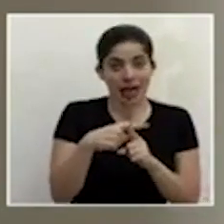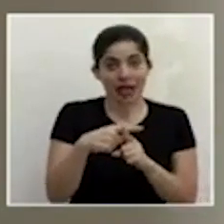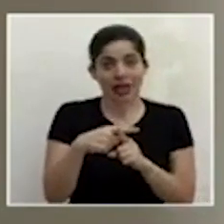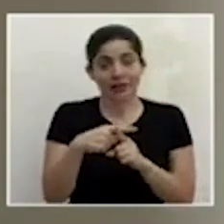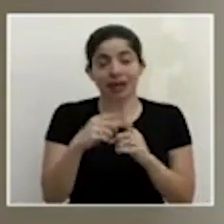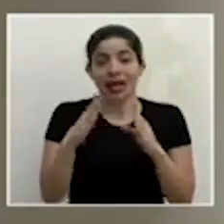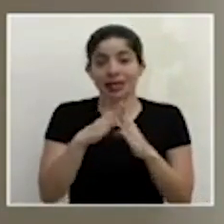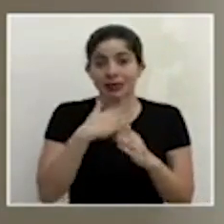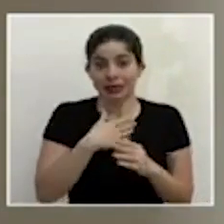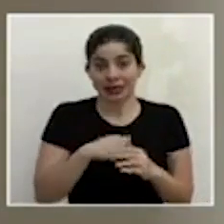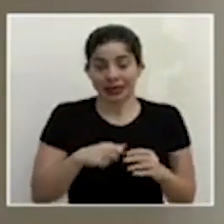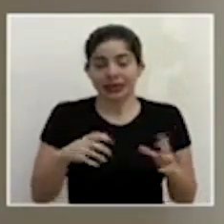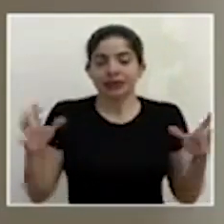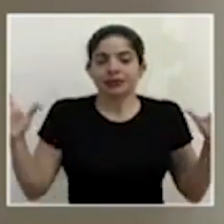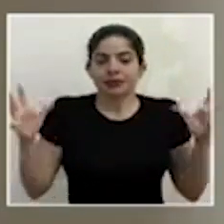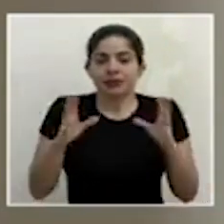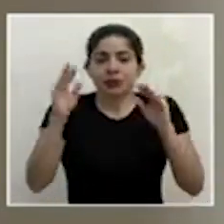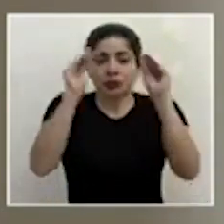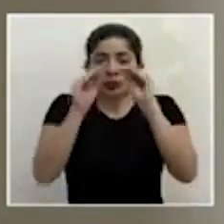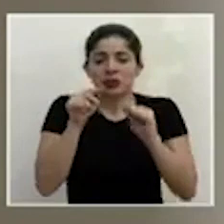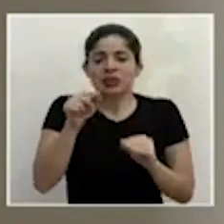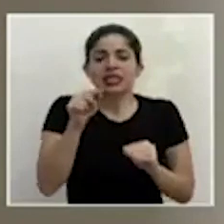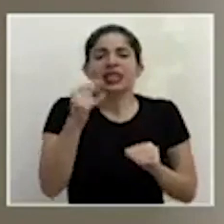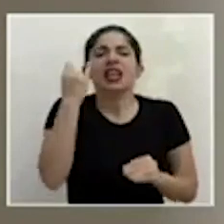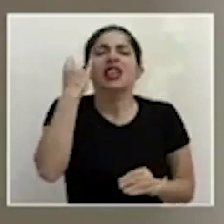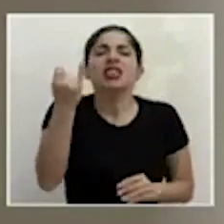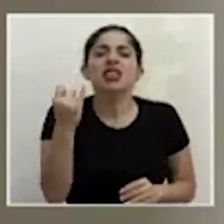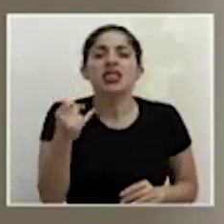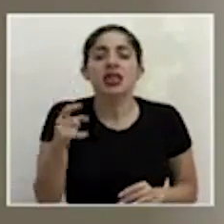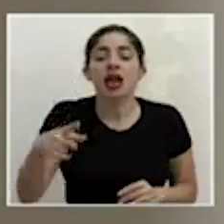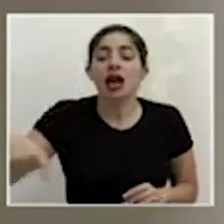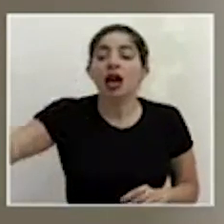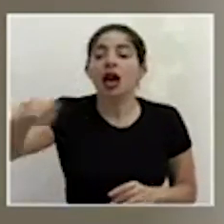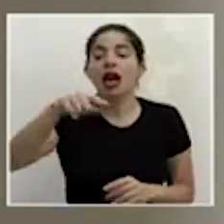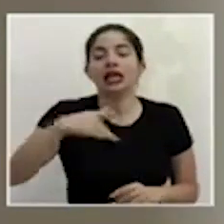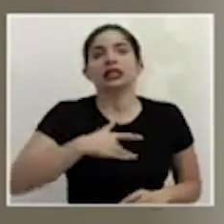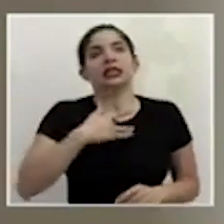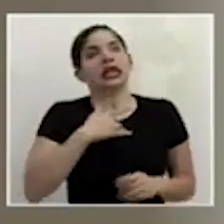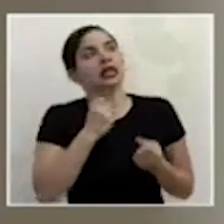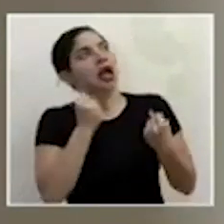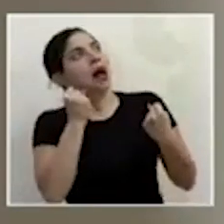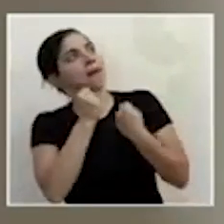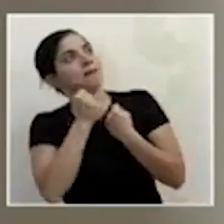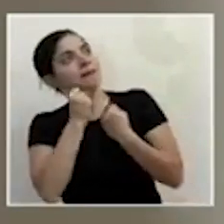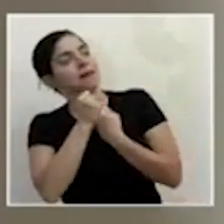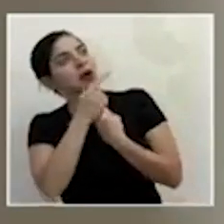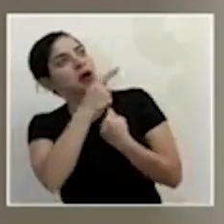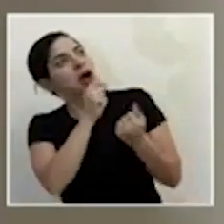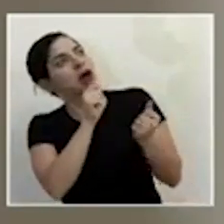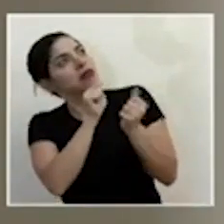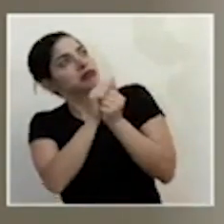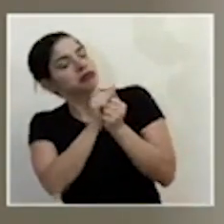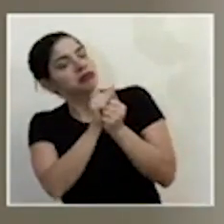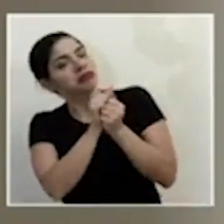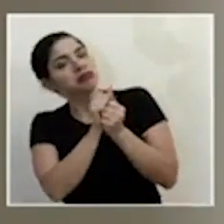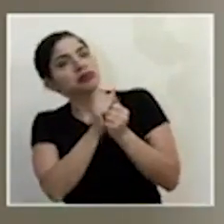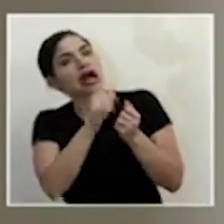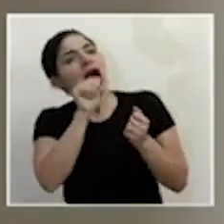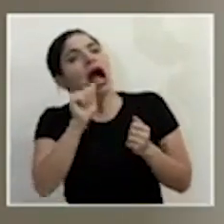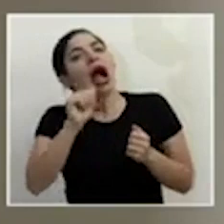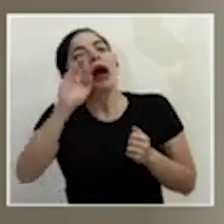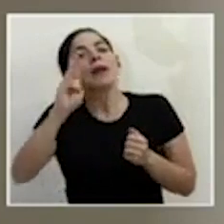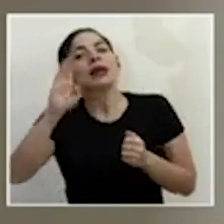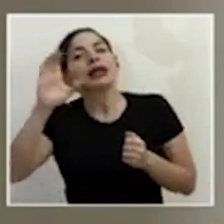la casa presidencial lo que anda buscando es que el sector se sienta acompañado que realmente le digamos el ABC